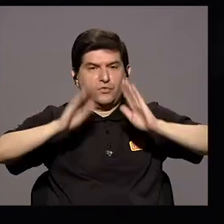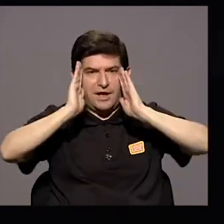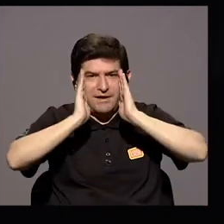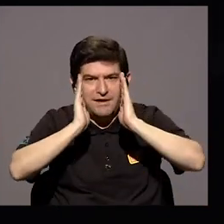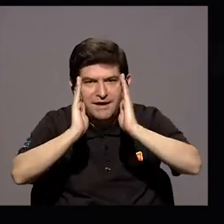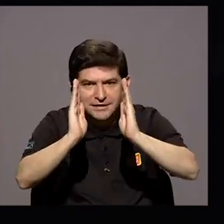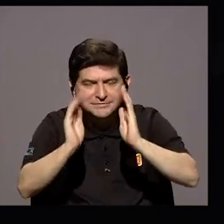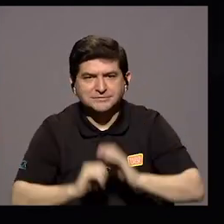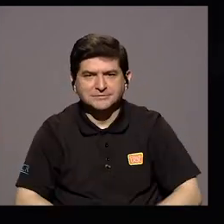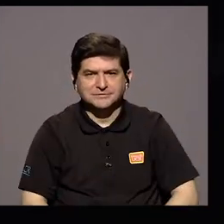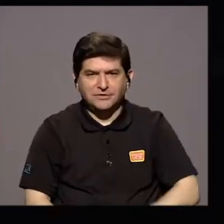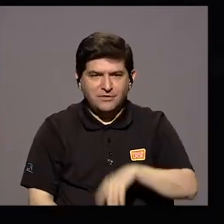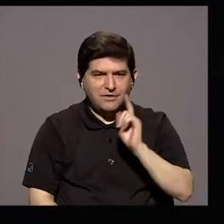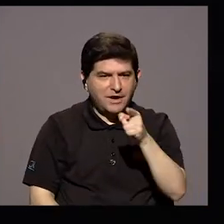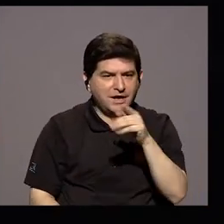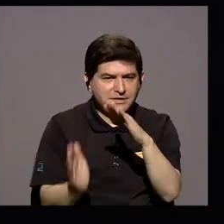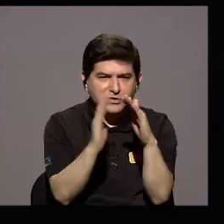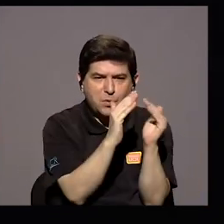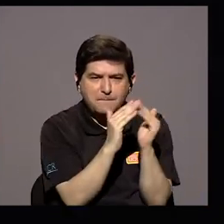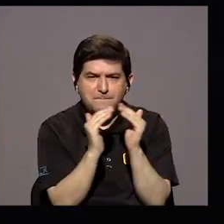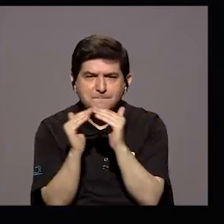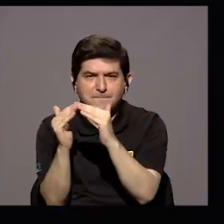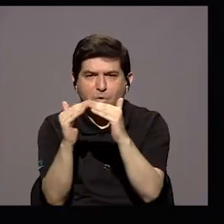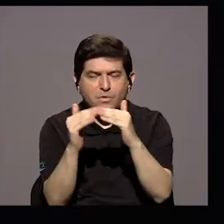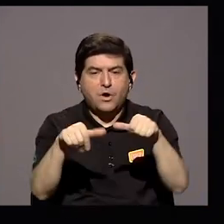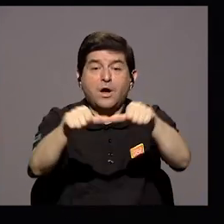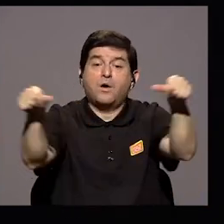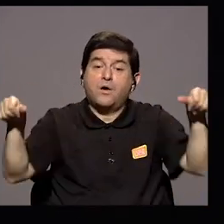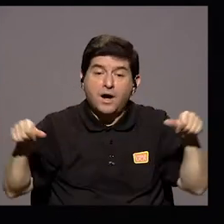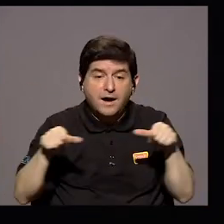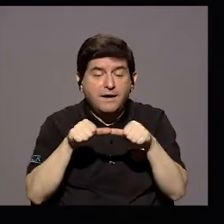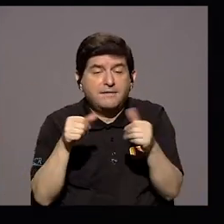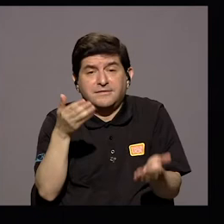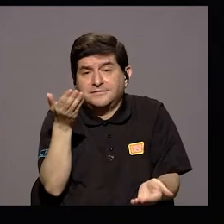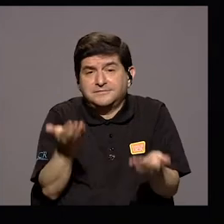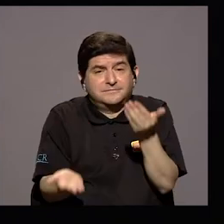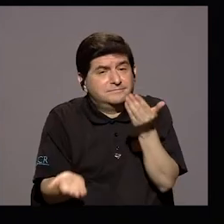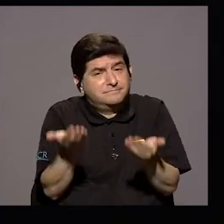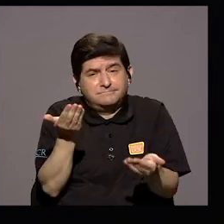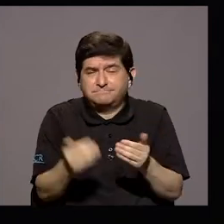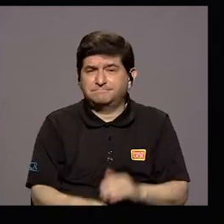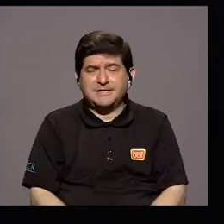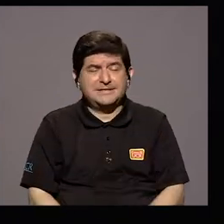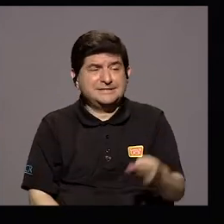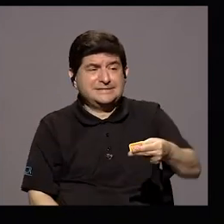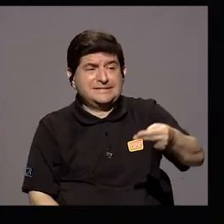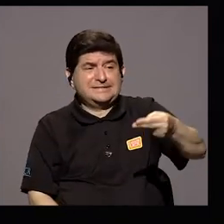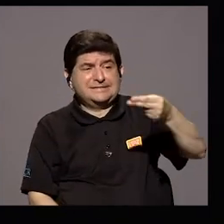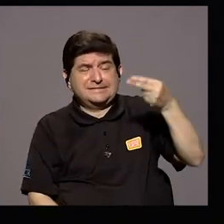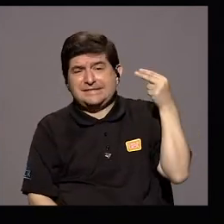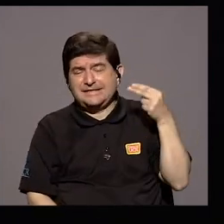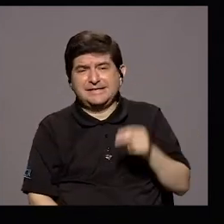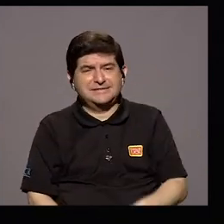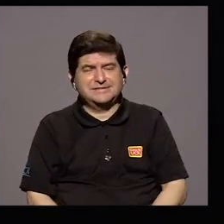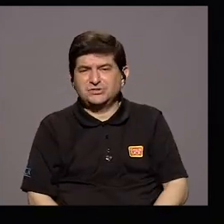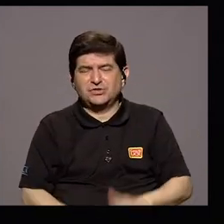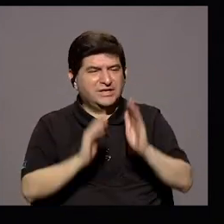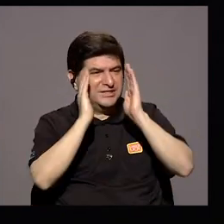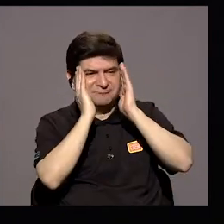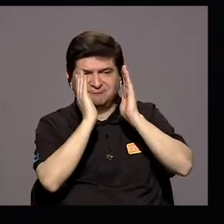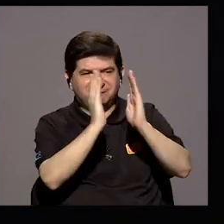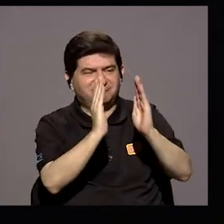poder Atender Esas Poblaciones Y áreas Que también Han estado Históricamente